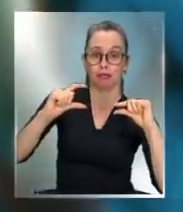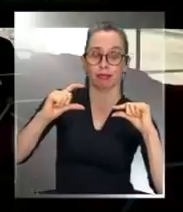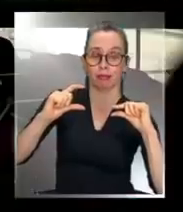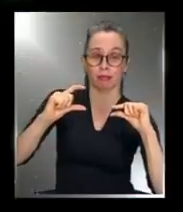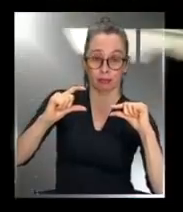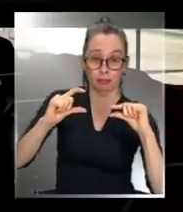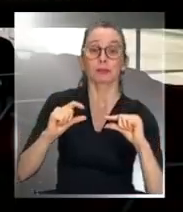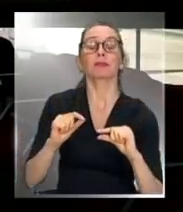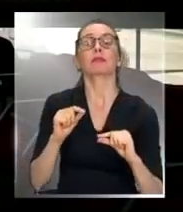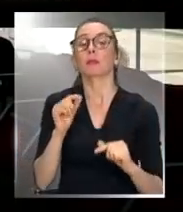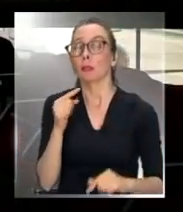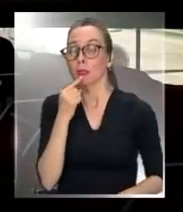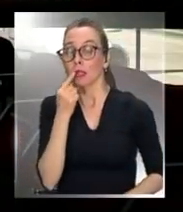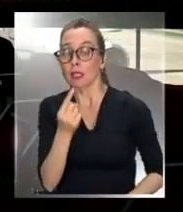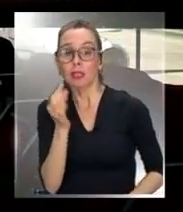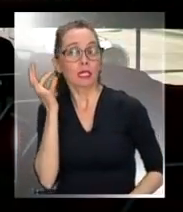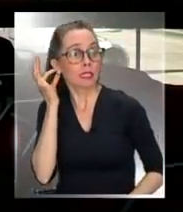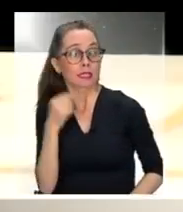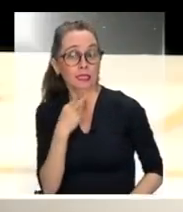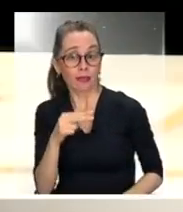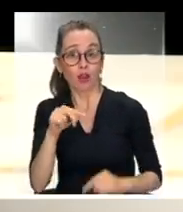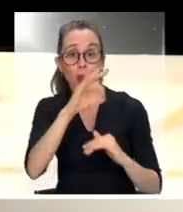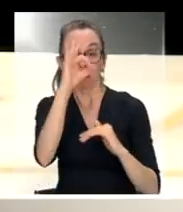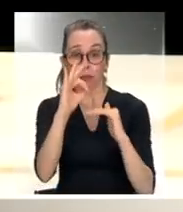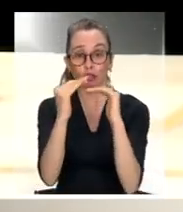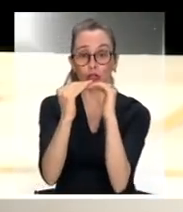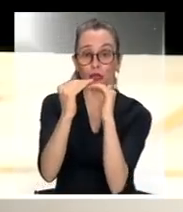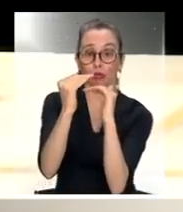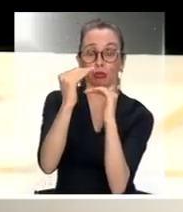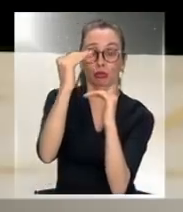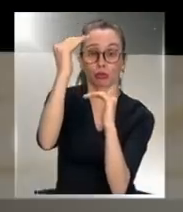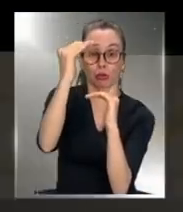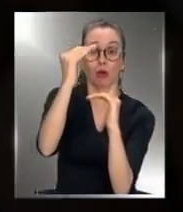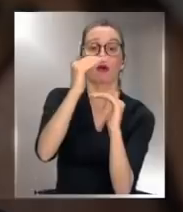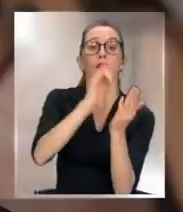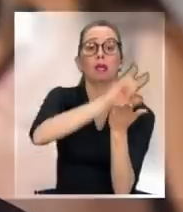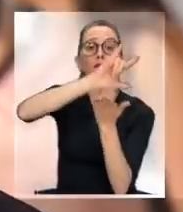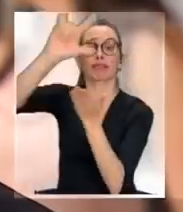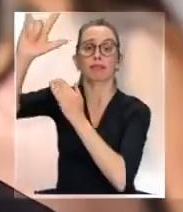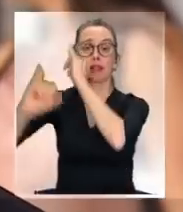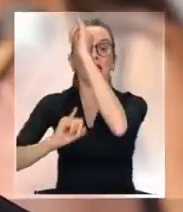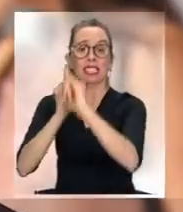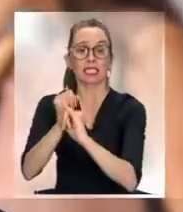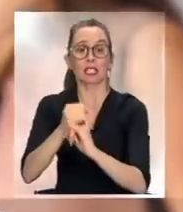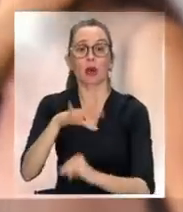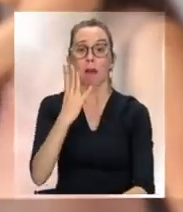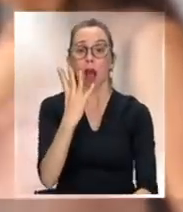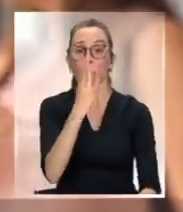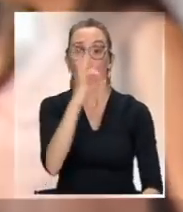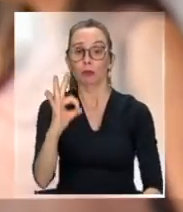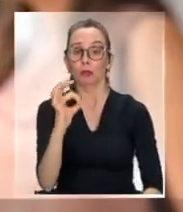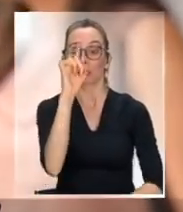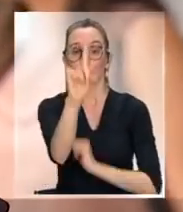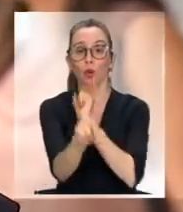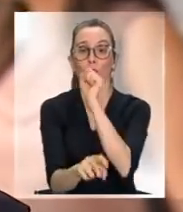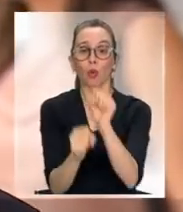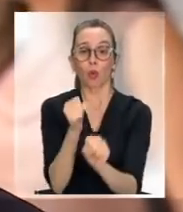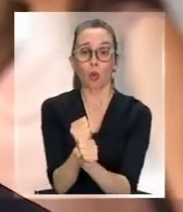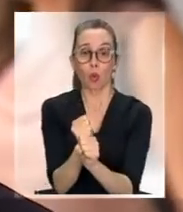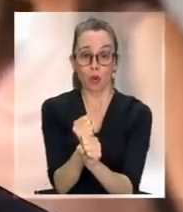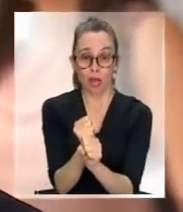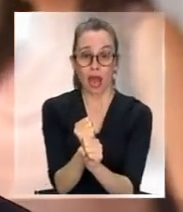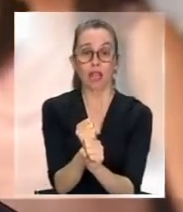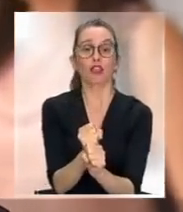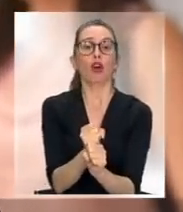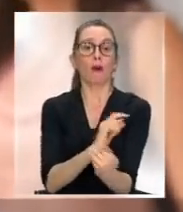Estamos creciendo a una tasa de viajes internacionales superior a 4% al año y los